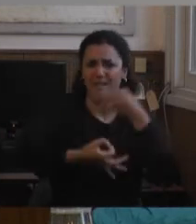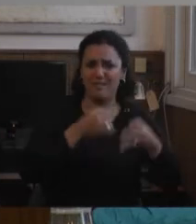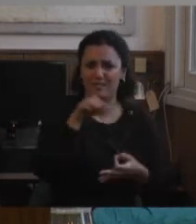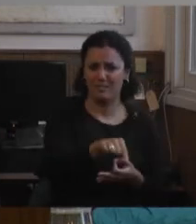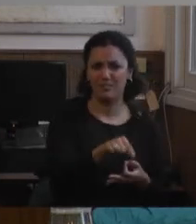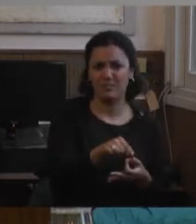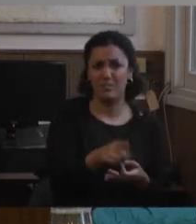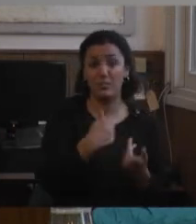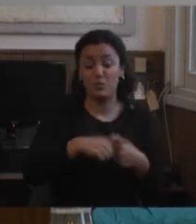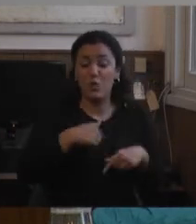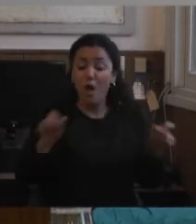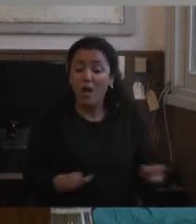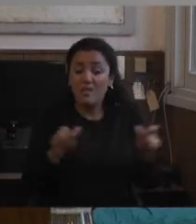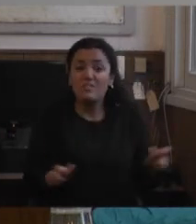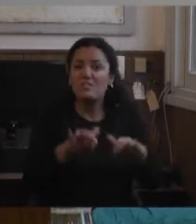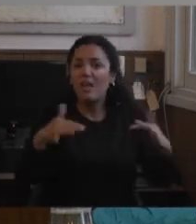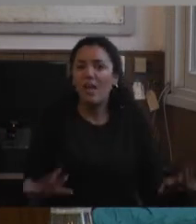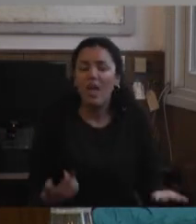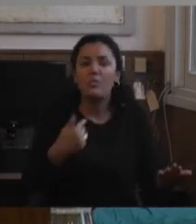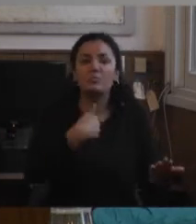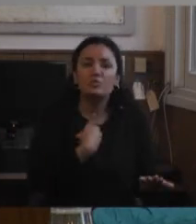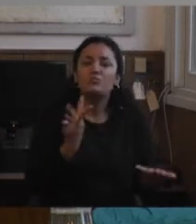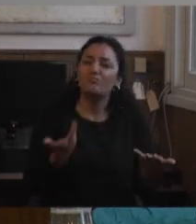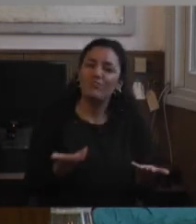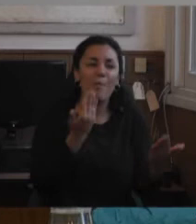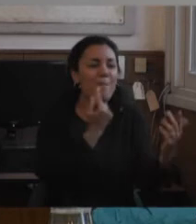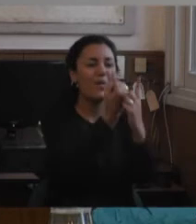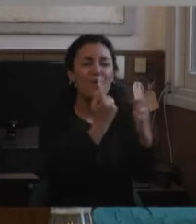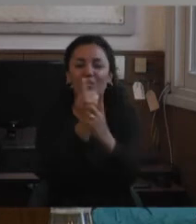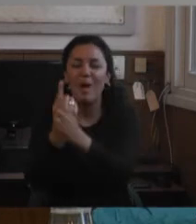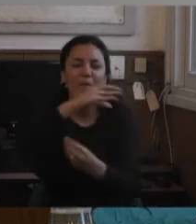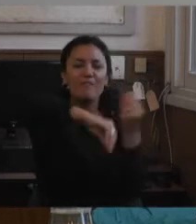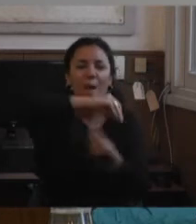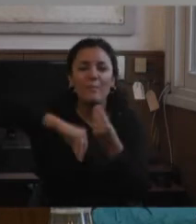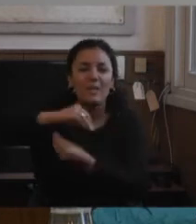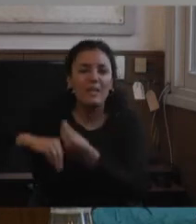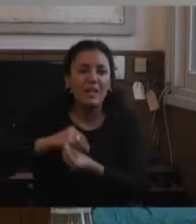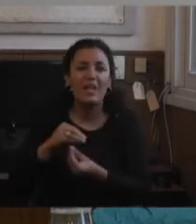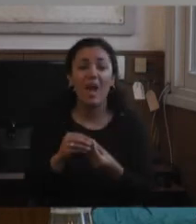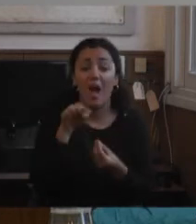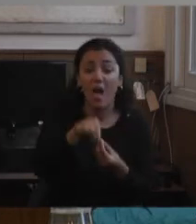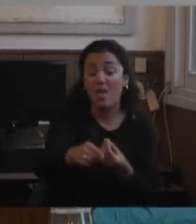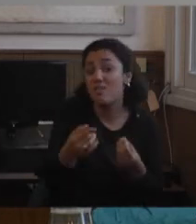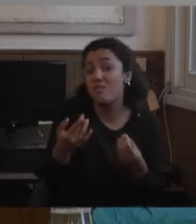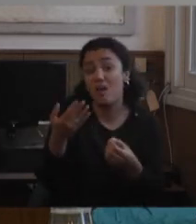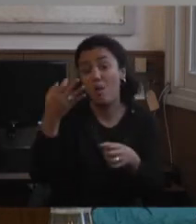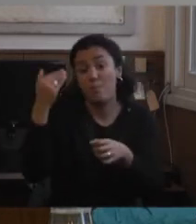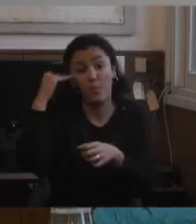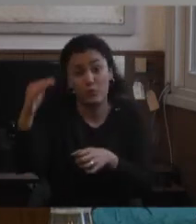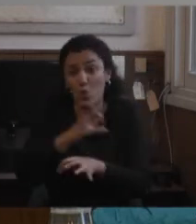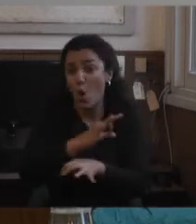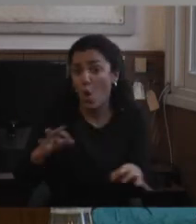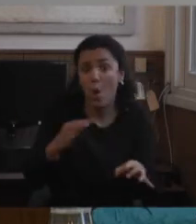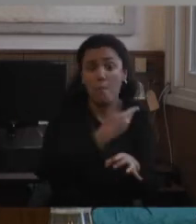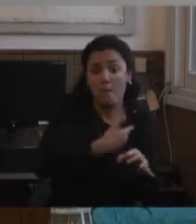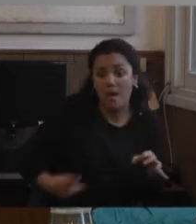¿qué fui haciendo cuando escuchaba a muchas familias que la frase que dicen los docentes o cualquiera que vaya a un lugar